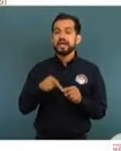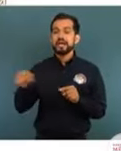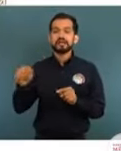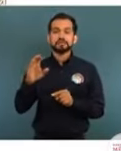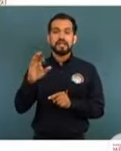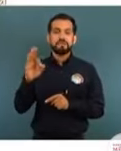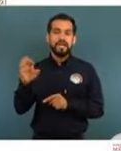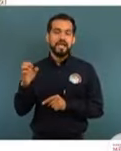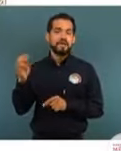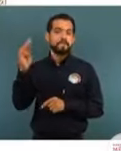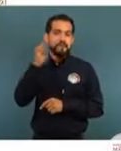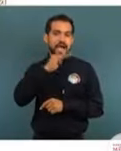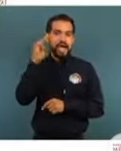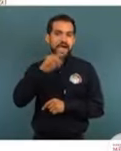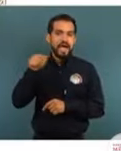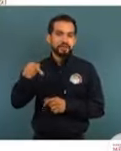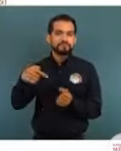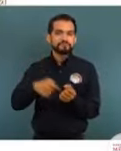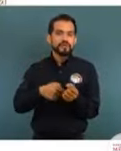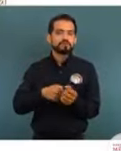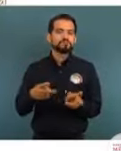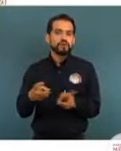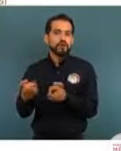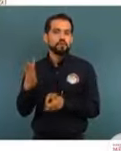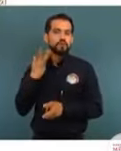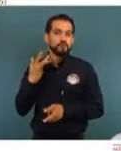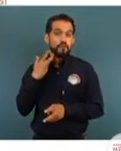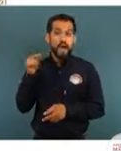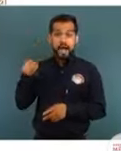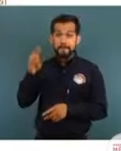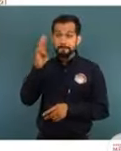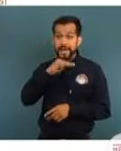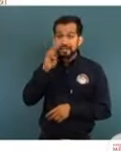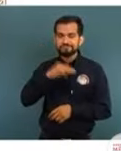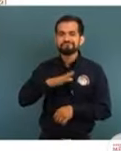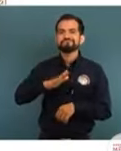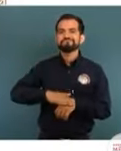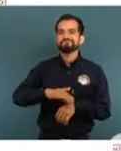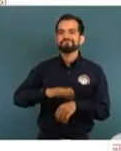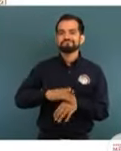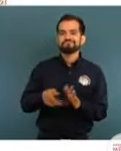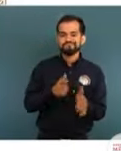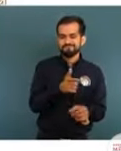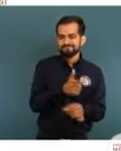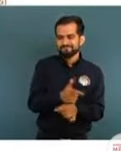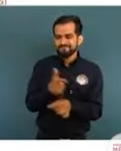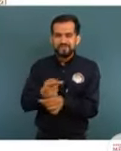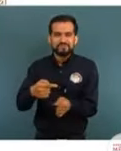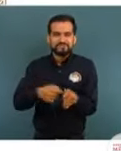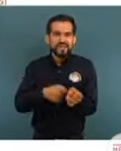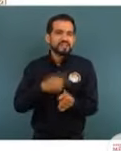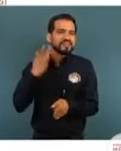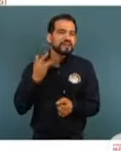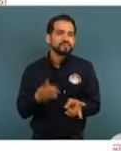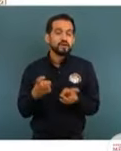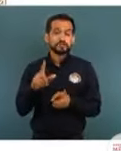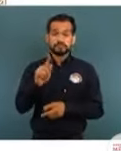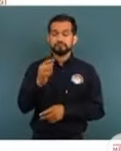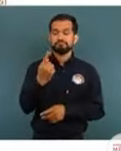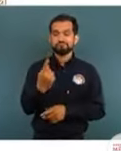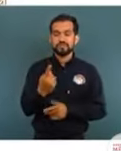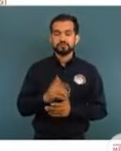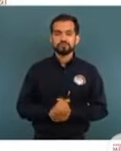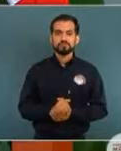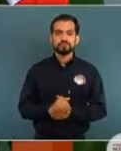Comisión Federal de Electricidad de Mazatlán. En Mazatlán es donde más tomas clandestinas hemos detectado, 71.